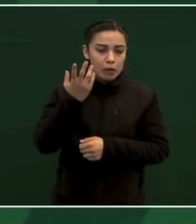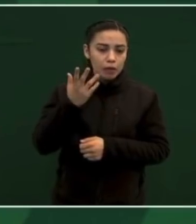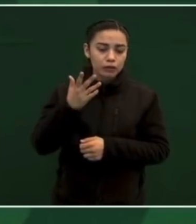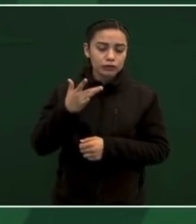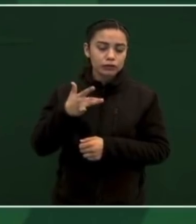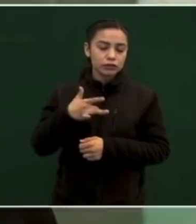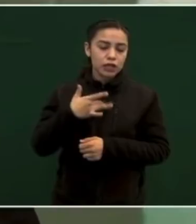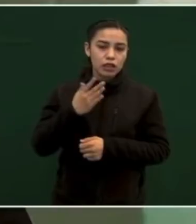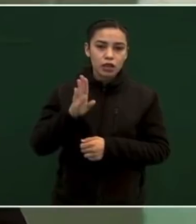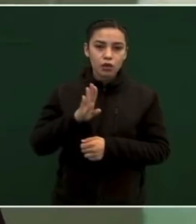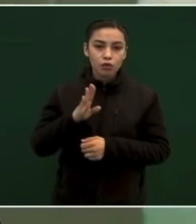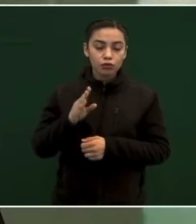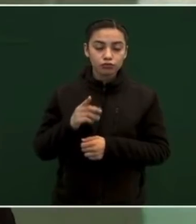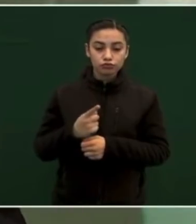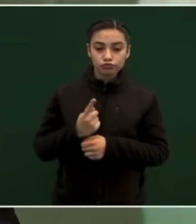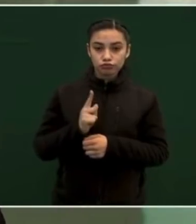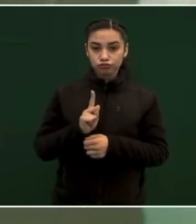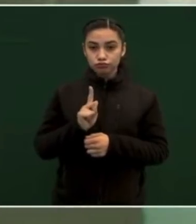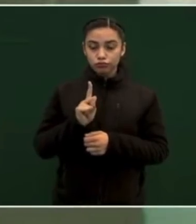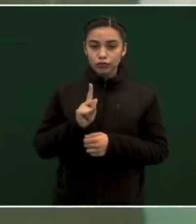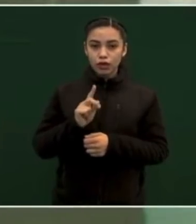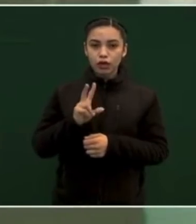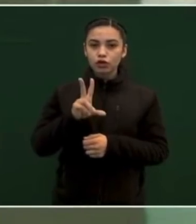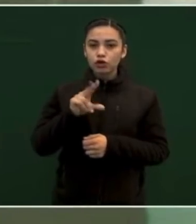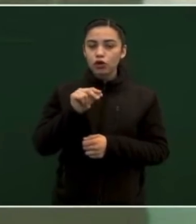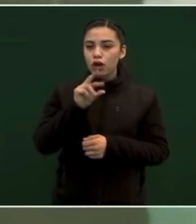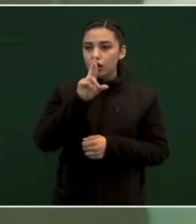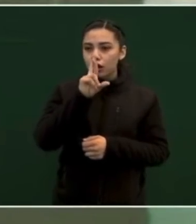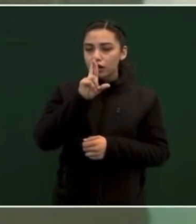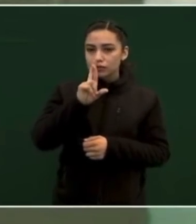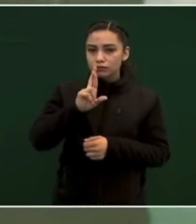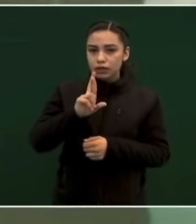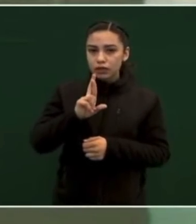irrespetuoso y